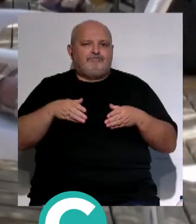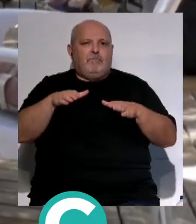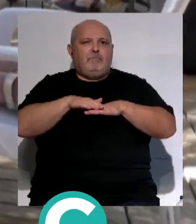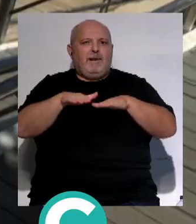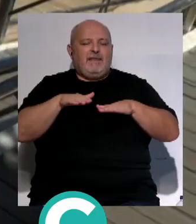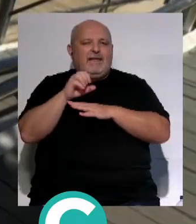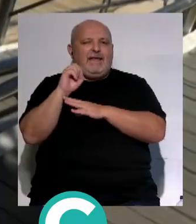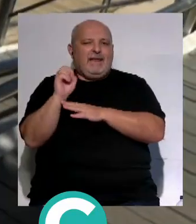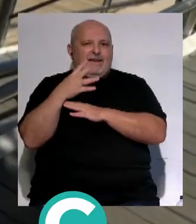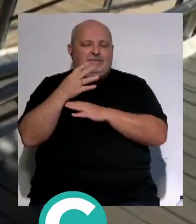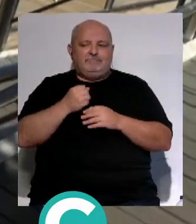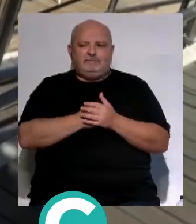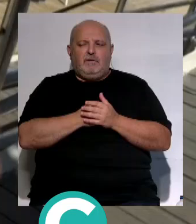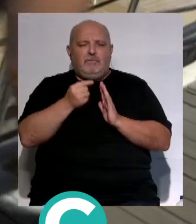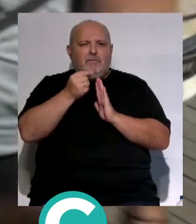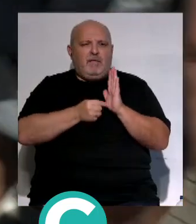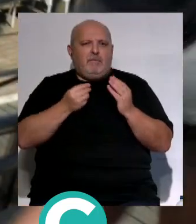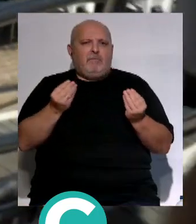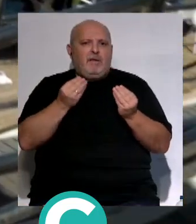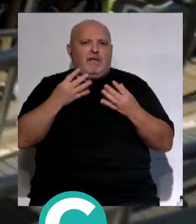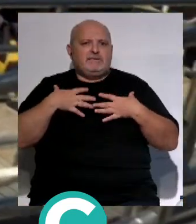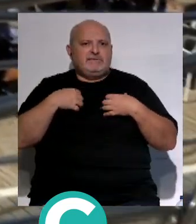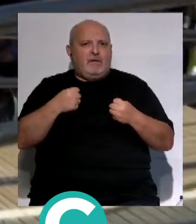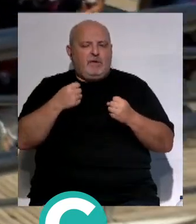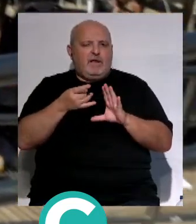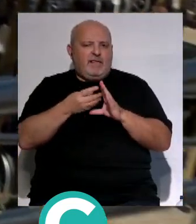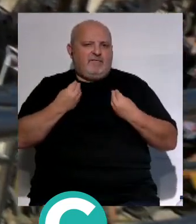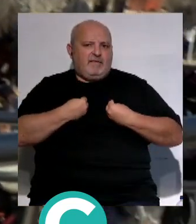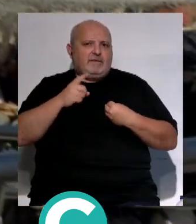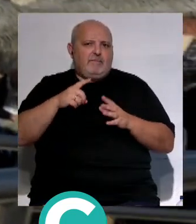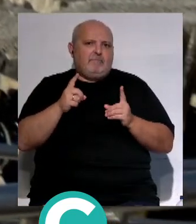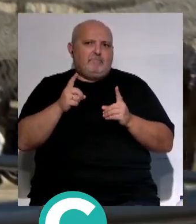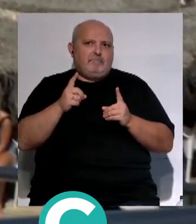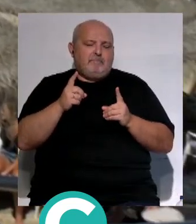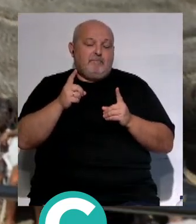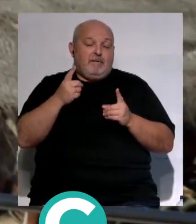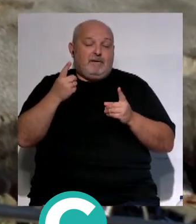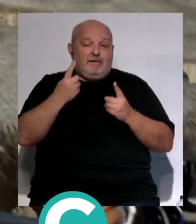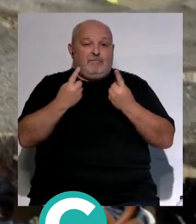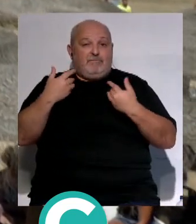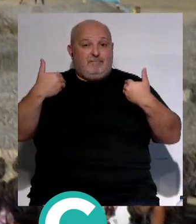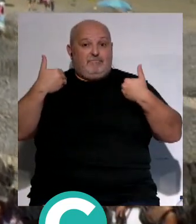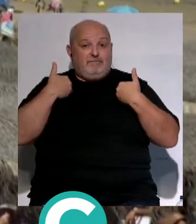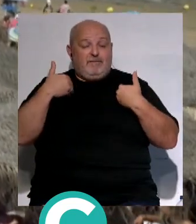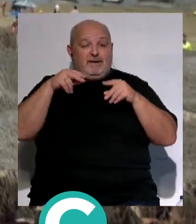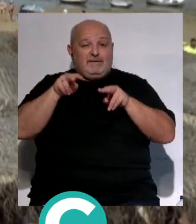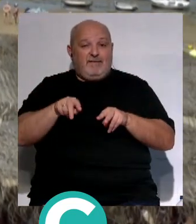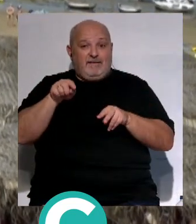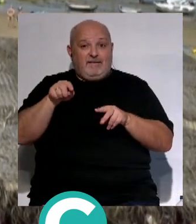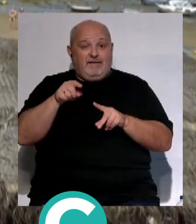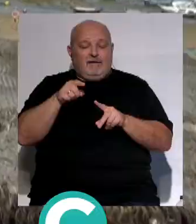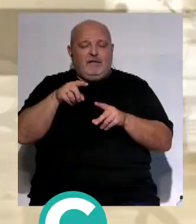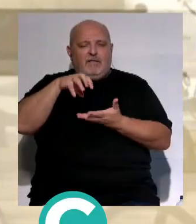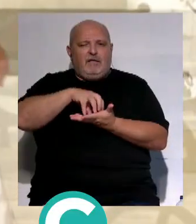playa en la Caleta. Son medidas que mejoran su salud y su calidad de vida. Según los responsables de la residencia donde viven,